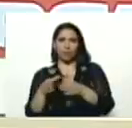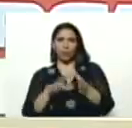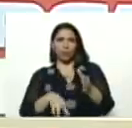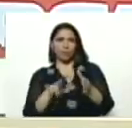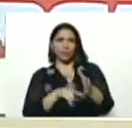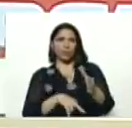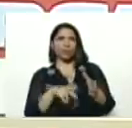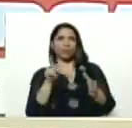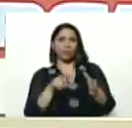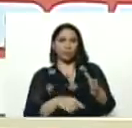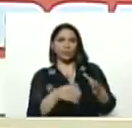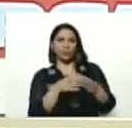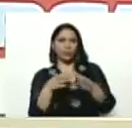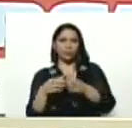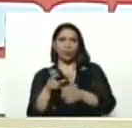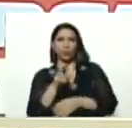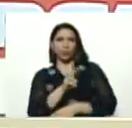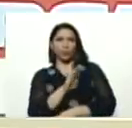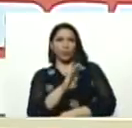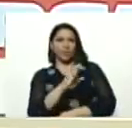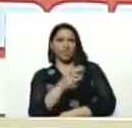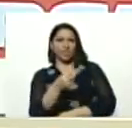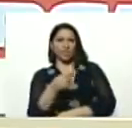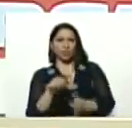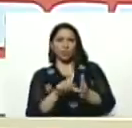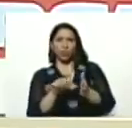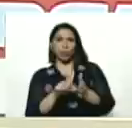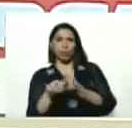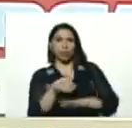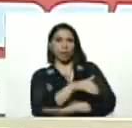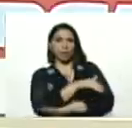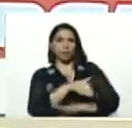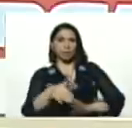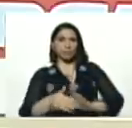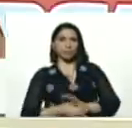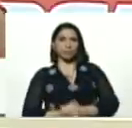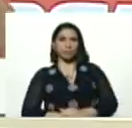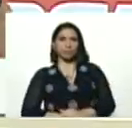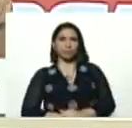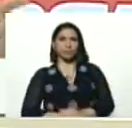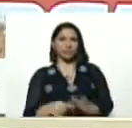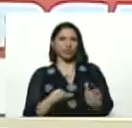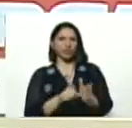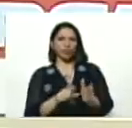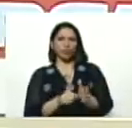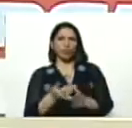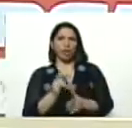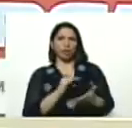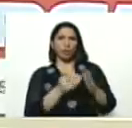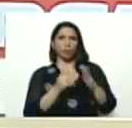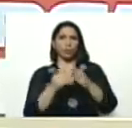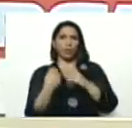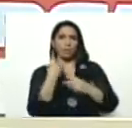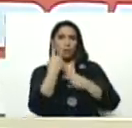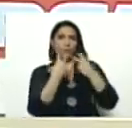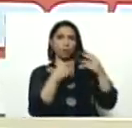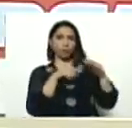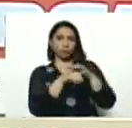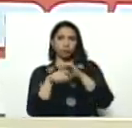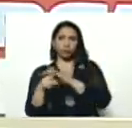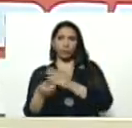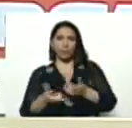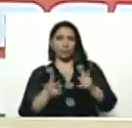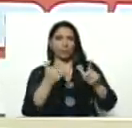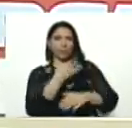un poco, la estructura de las UVC, pero donde, en la calle, donde, en la comunidad, esto nos permite,